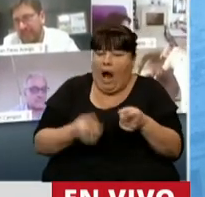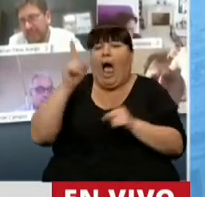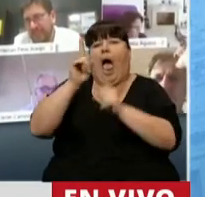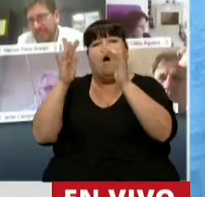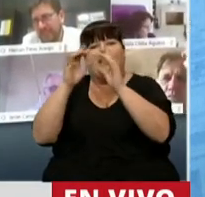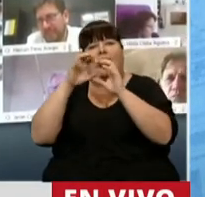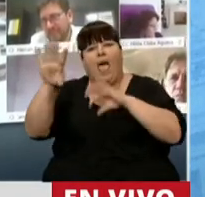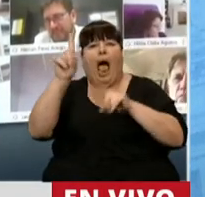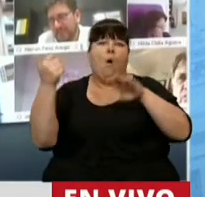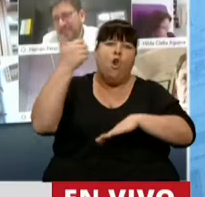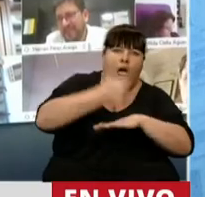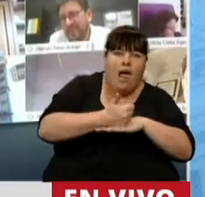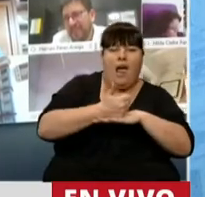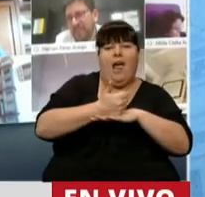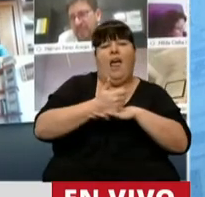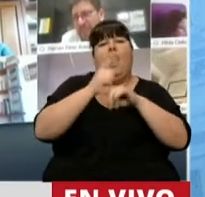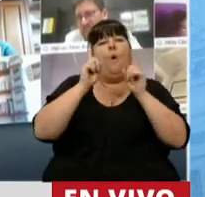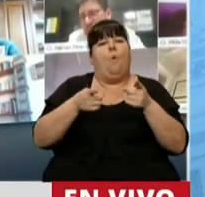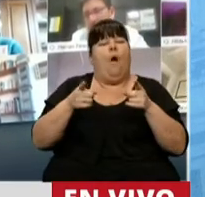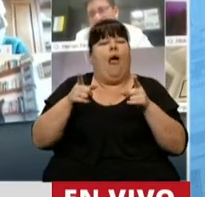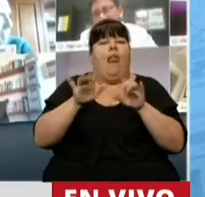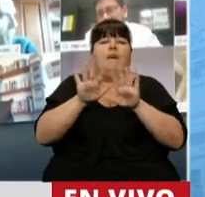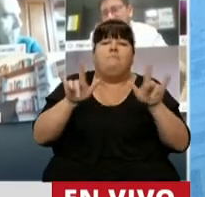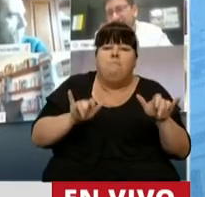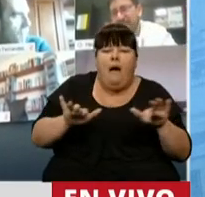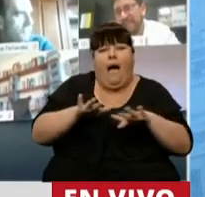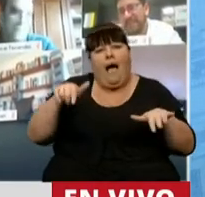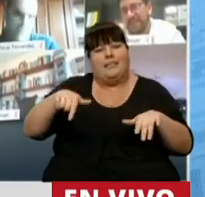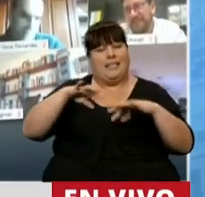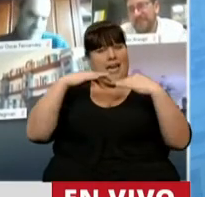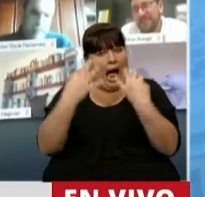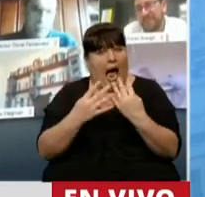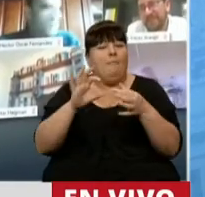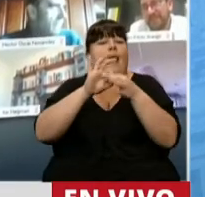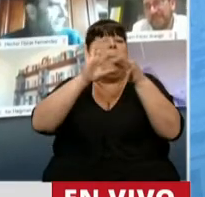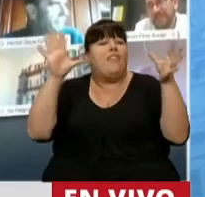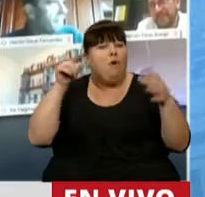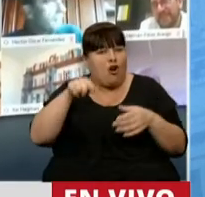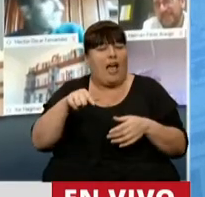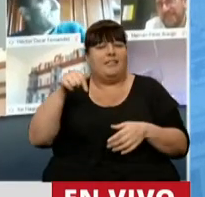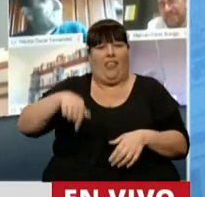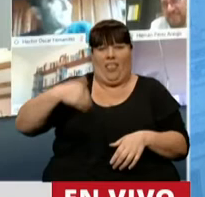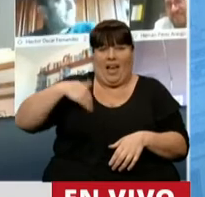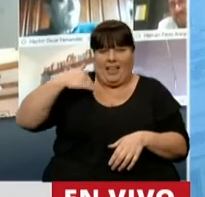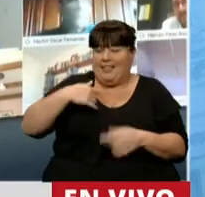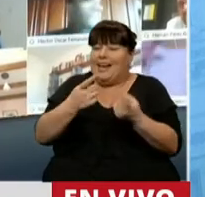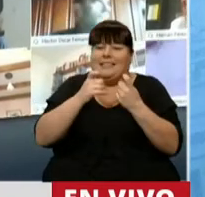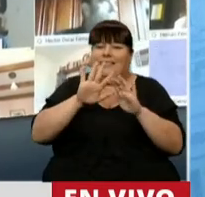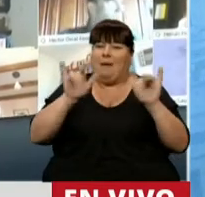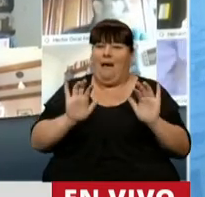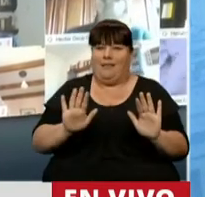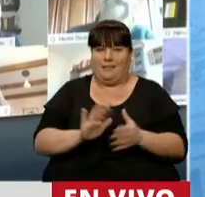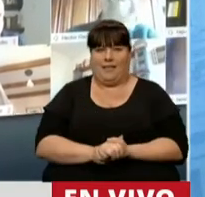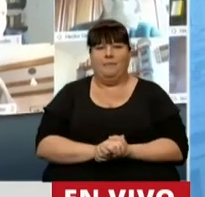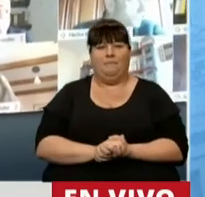remotamente, presencialmente, y en una armonía que esta Cámara y que la democracia argentina necesita.